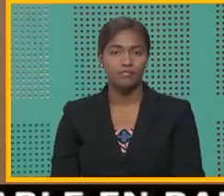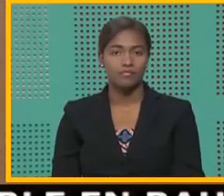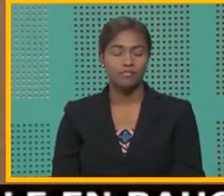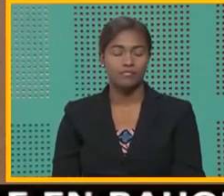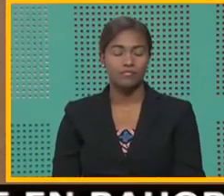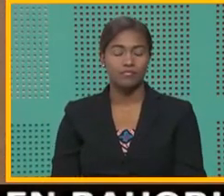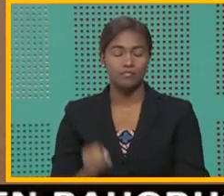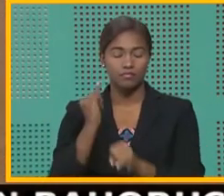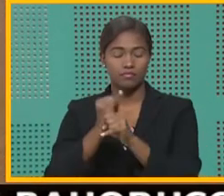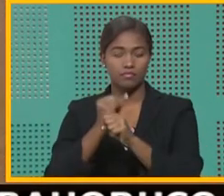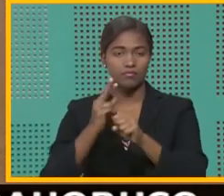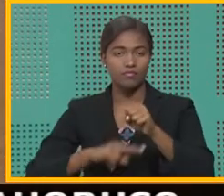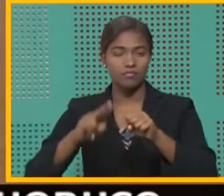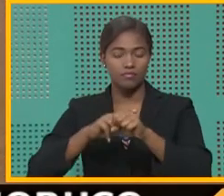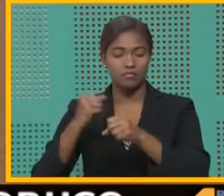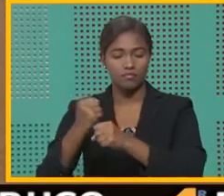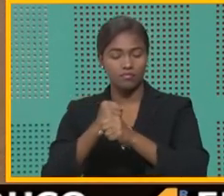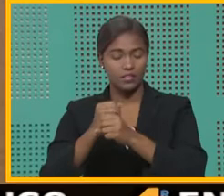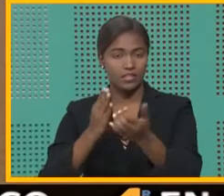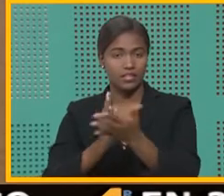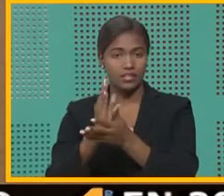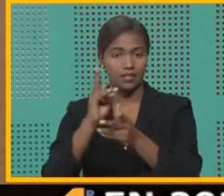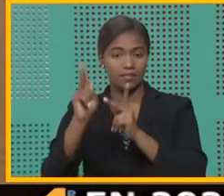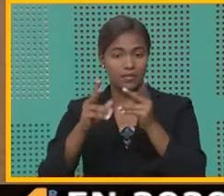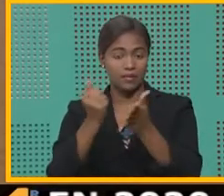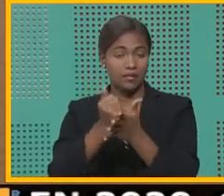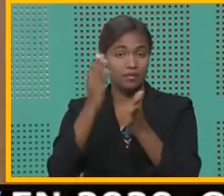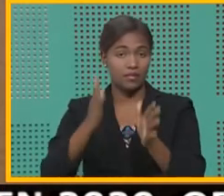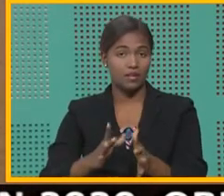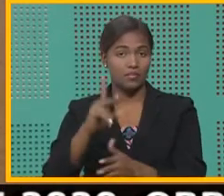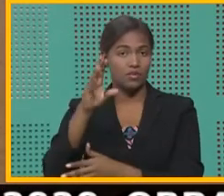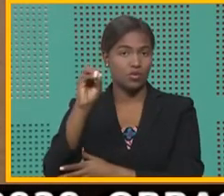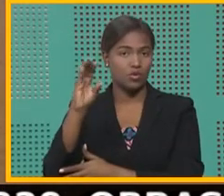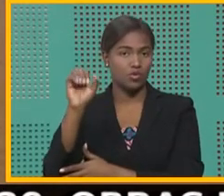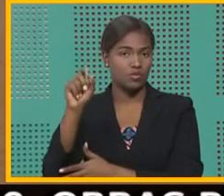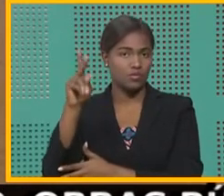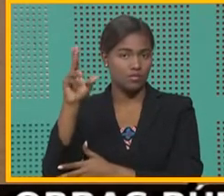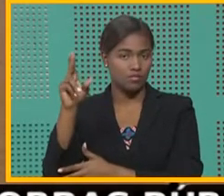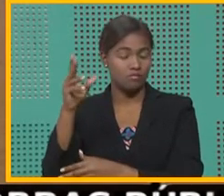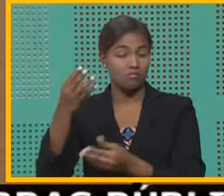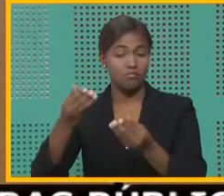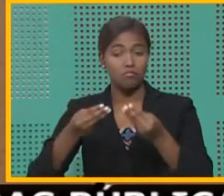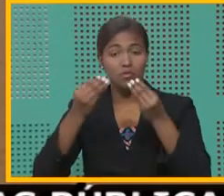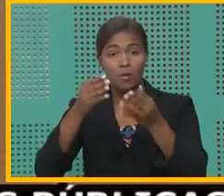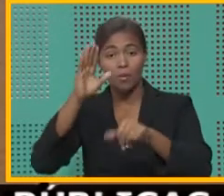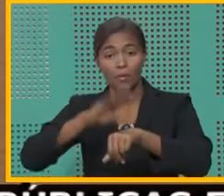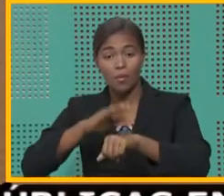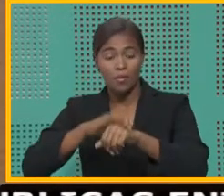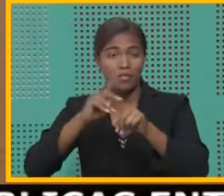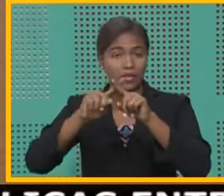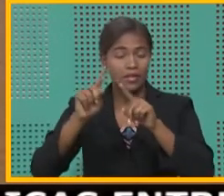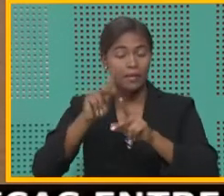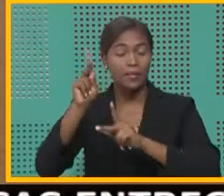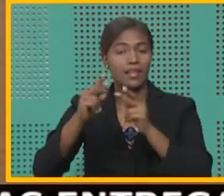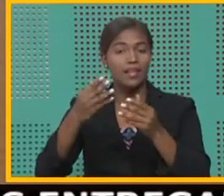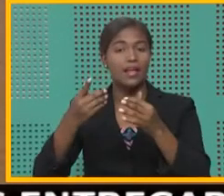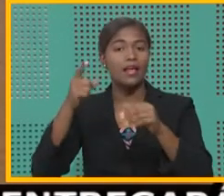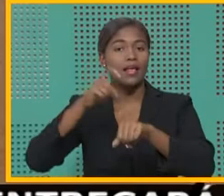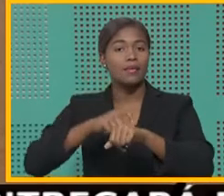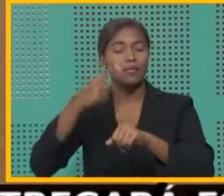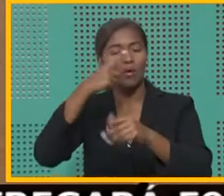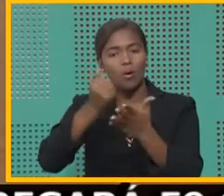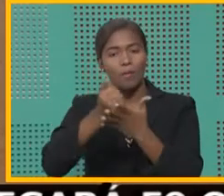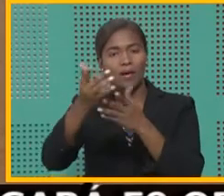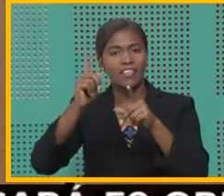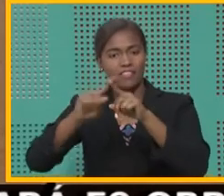El Instituto Nacional de Protección de los Derechos del Consumidor, ProConsumidor, realizó varias recomendaciones a las personas al momento de comprar en algún